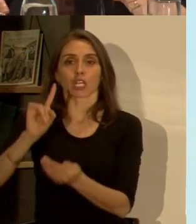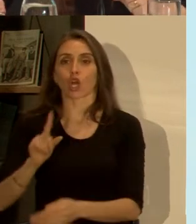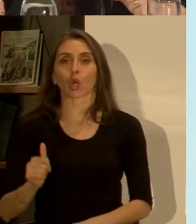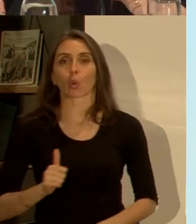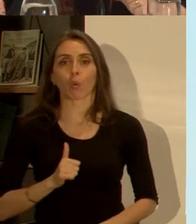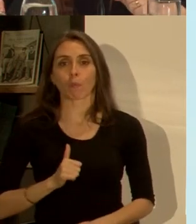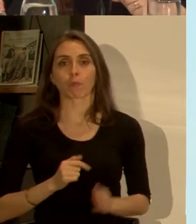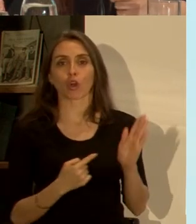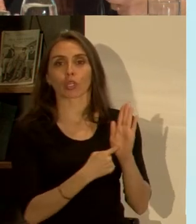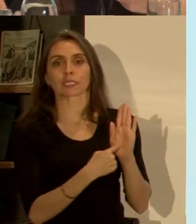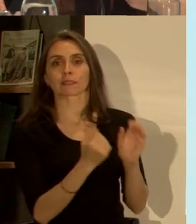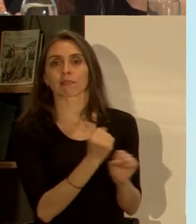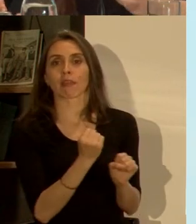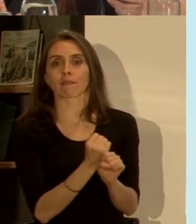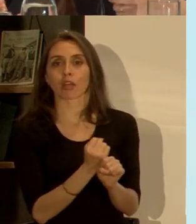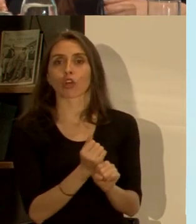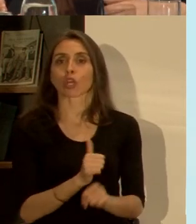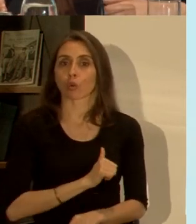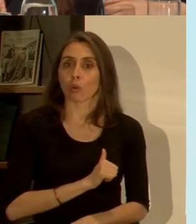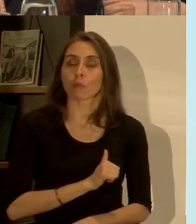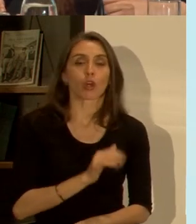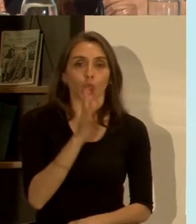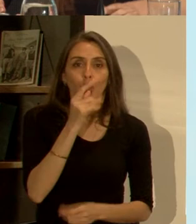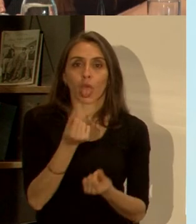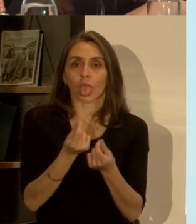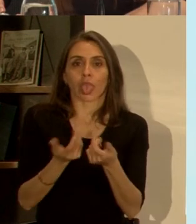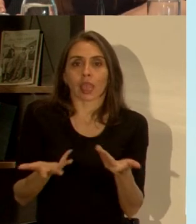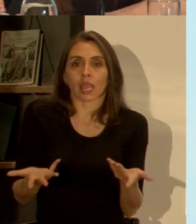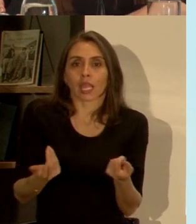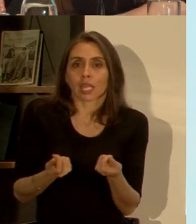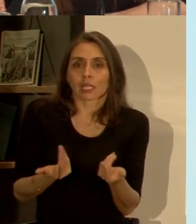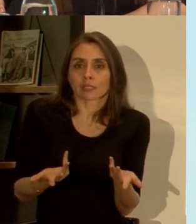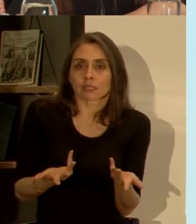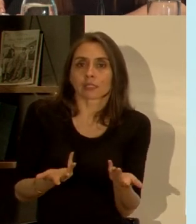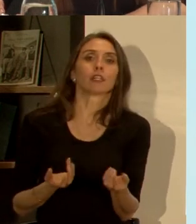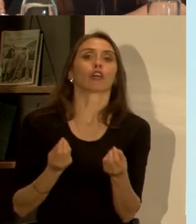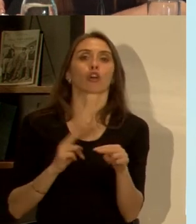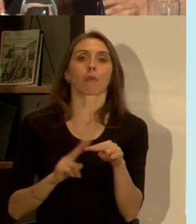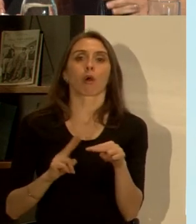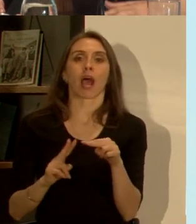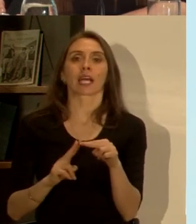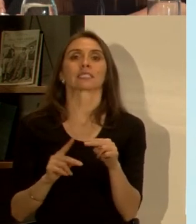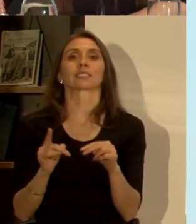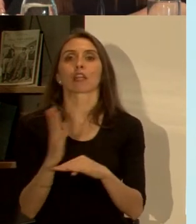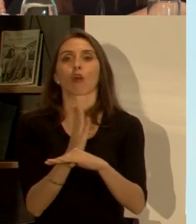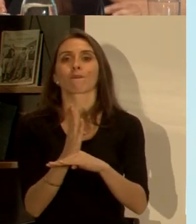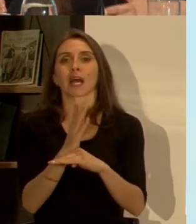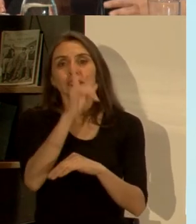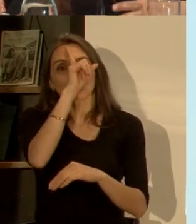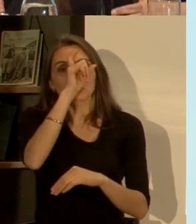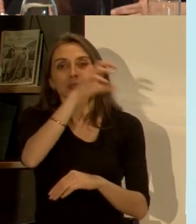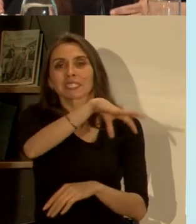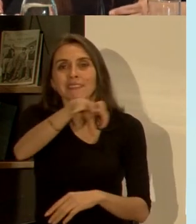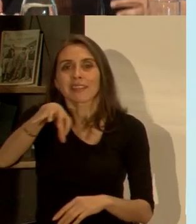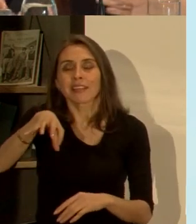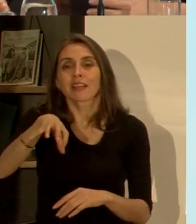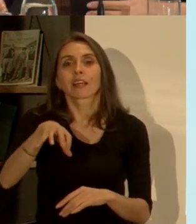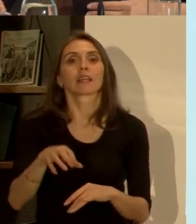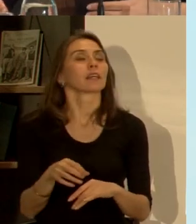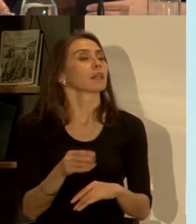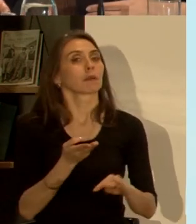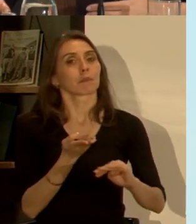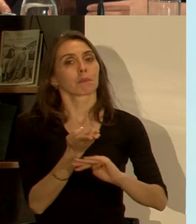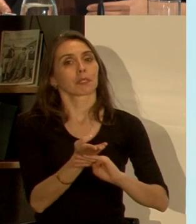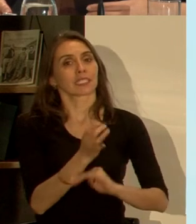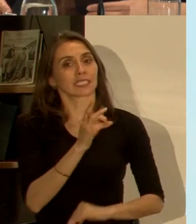por decirlo con esta tarea no tuvieron los recursos muchos de ellos para instalar estas capacidades básicas por lo tanto se pidió prórroga